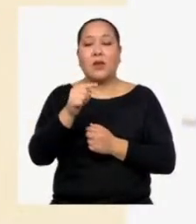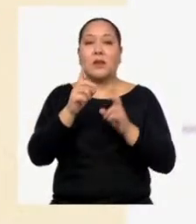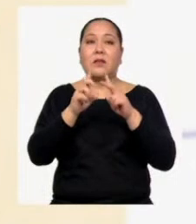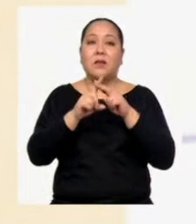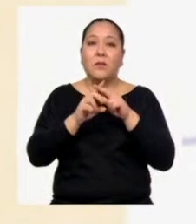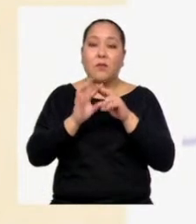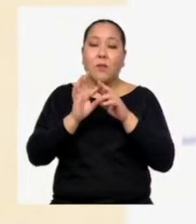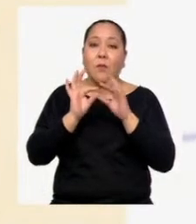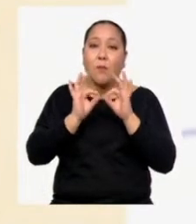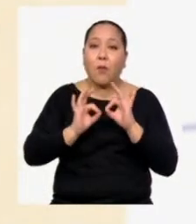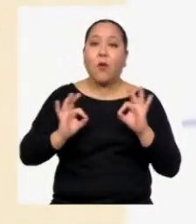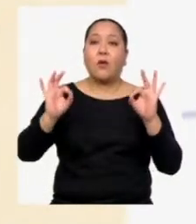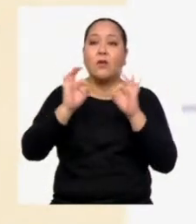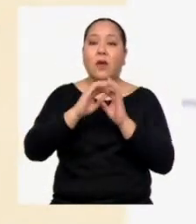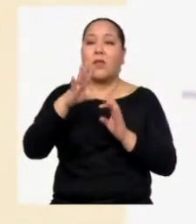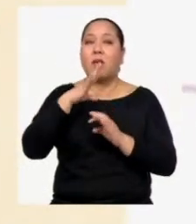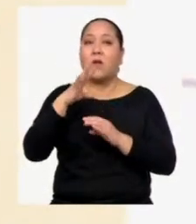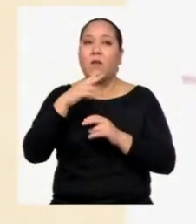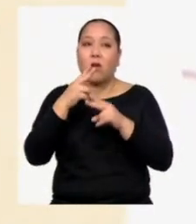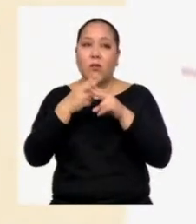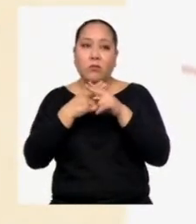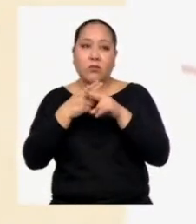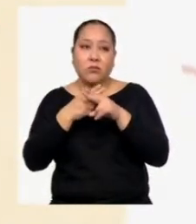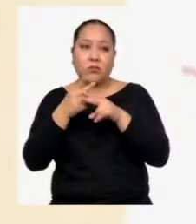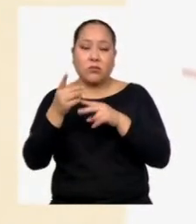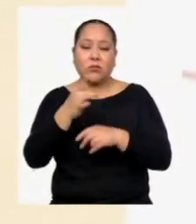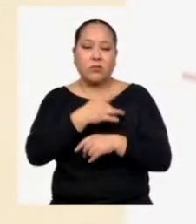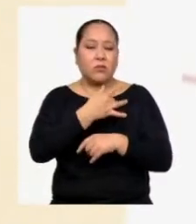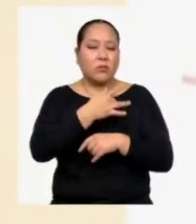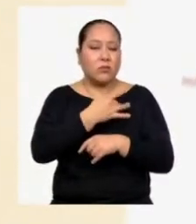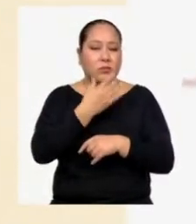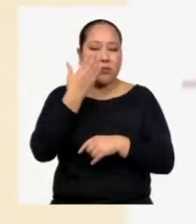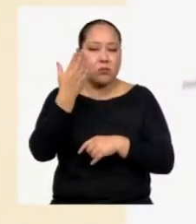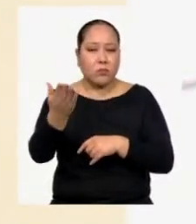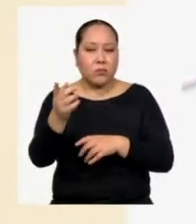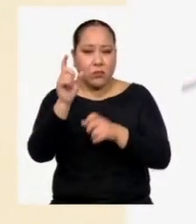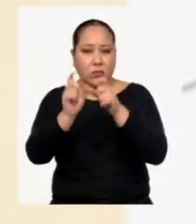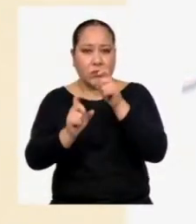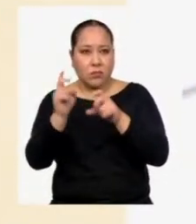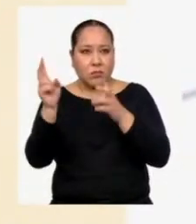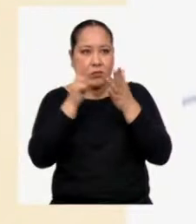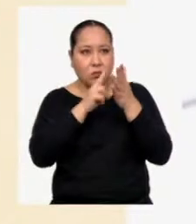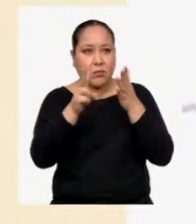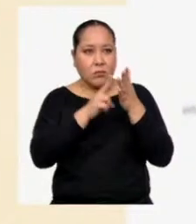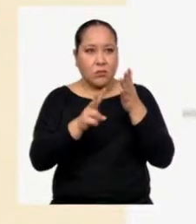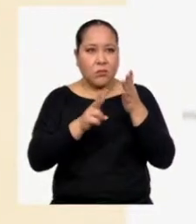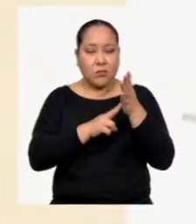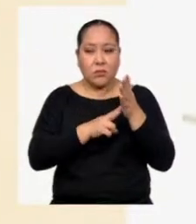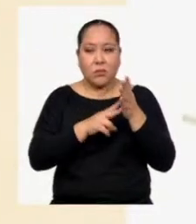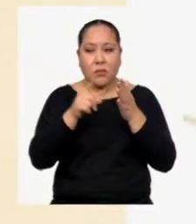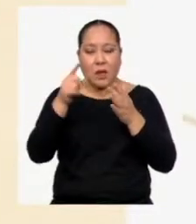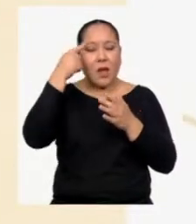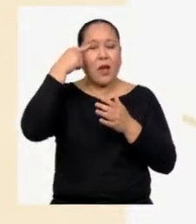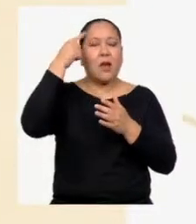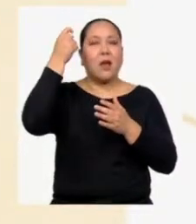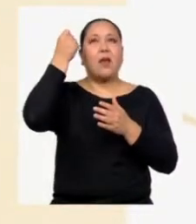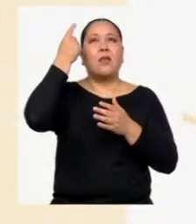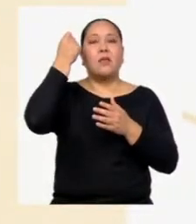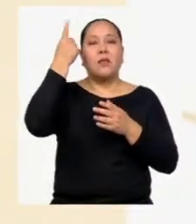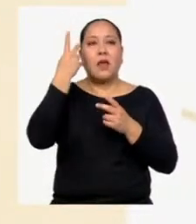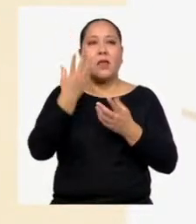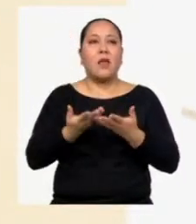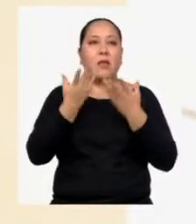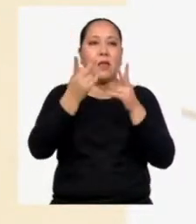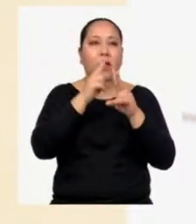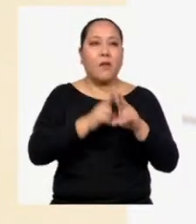importante empezar hablando brevemente, sensibilizando a mis lectores, concientizándolos respecto a la valoración